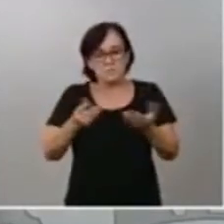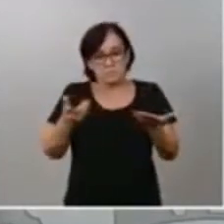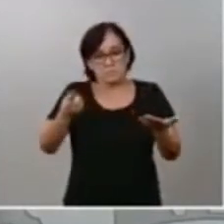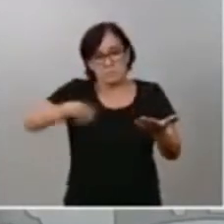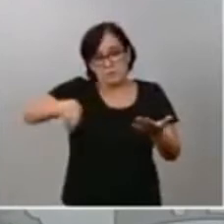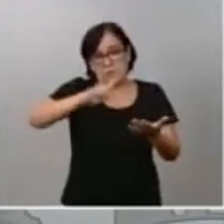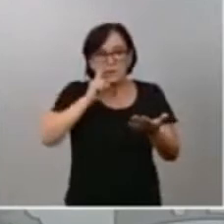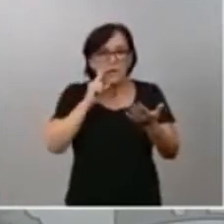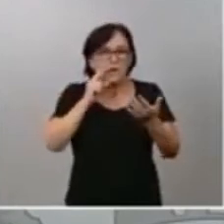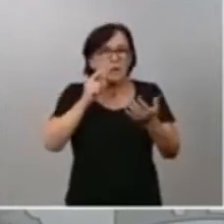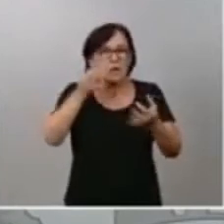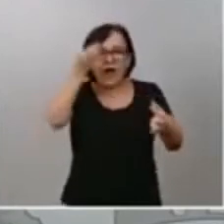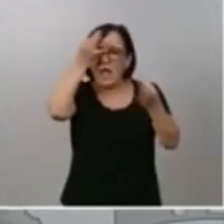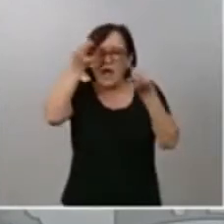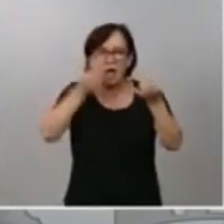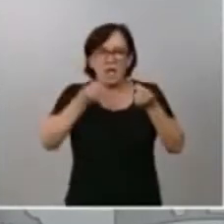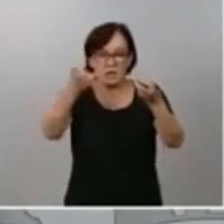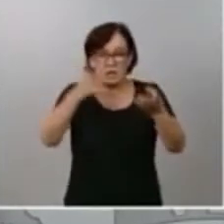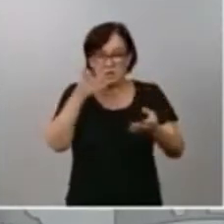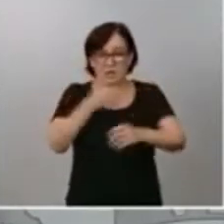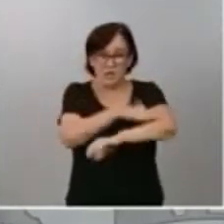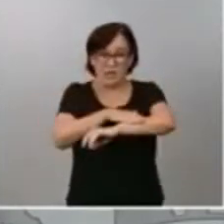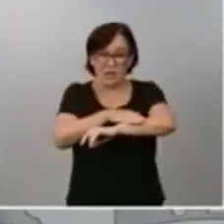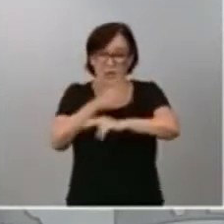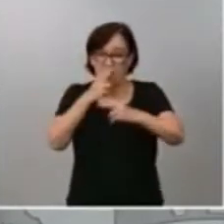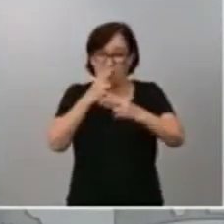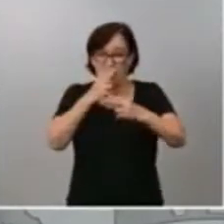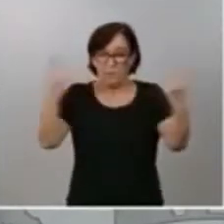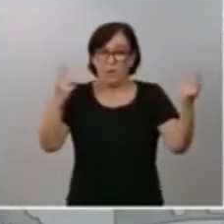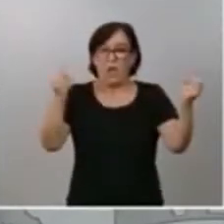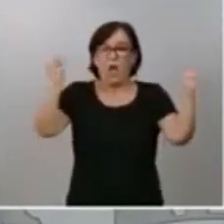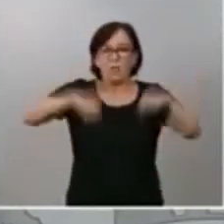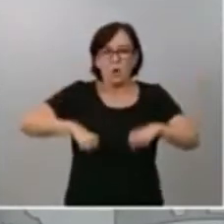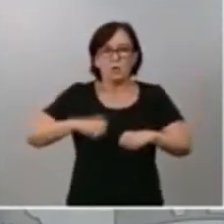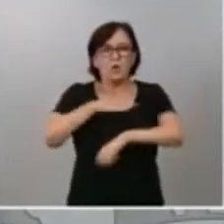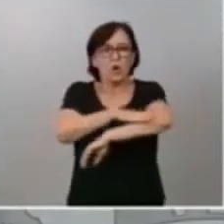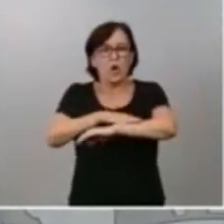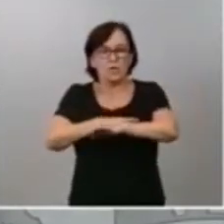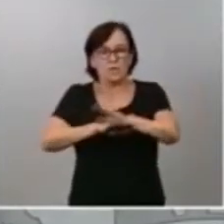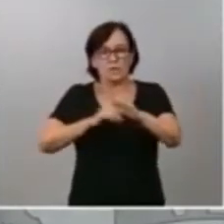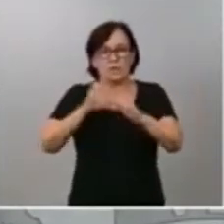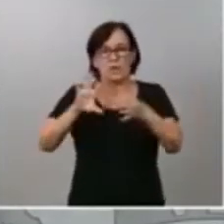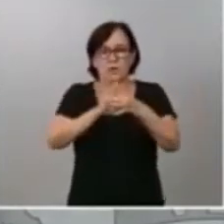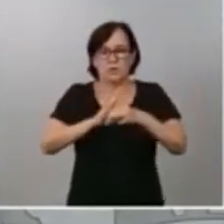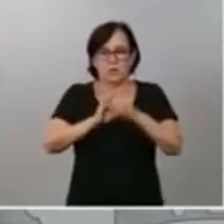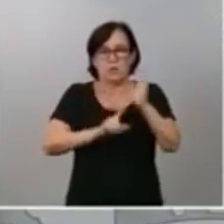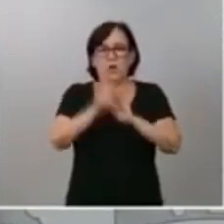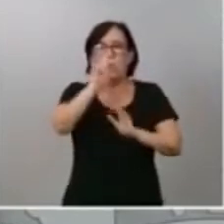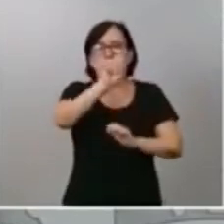Como es público, el acuerdo de gobierno de coalición progresista contenía 428 compromisos.